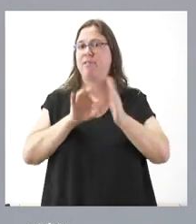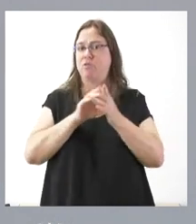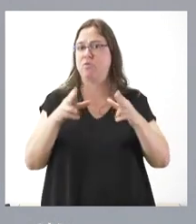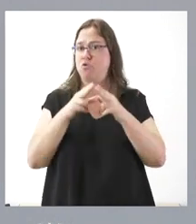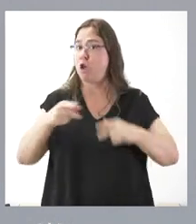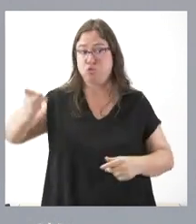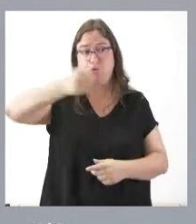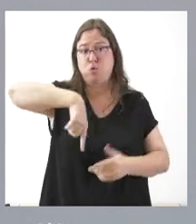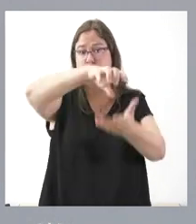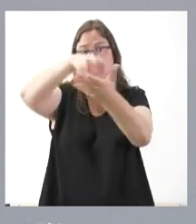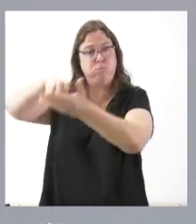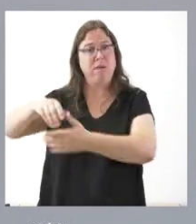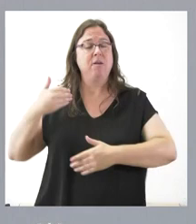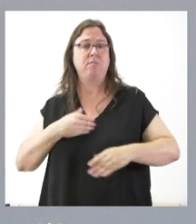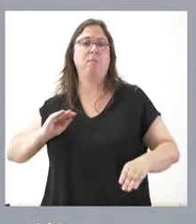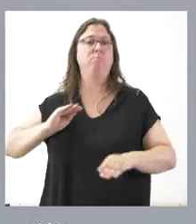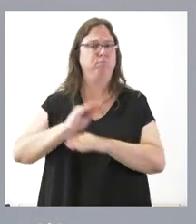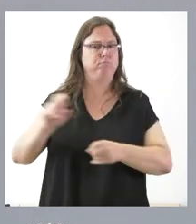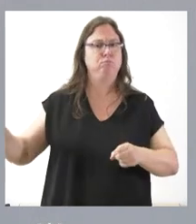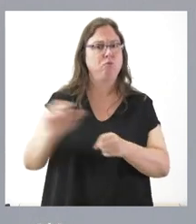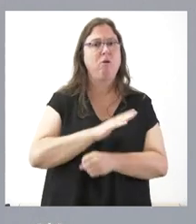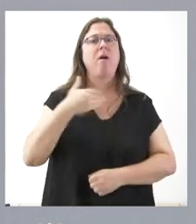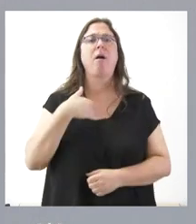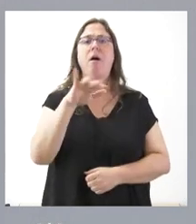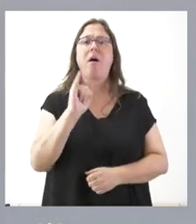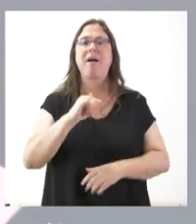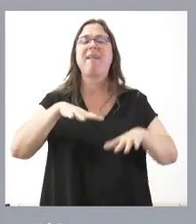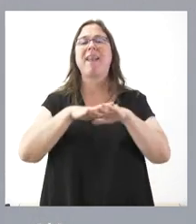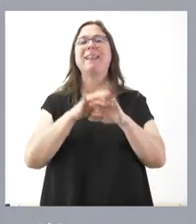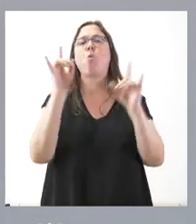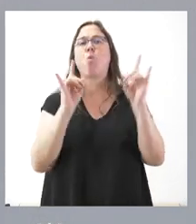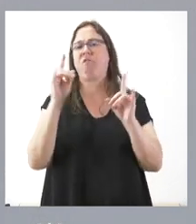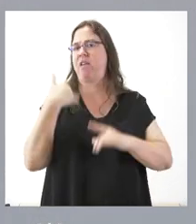Sociales estarían dotados con esta red wifi.